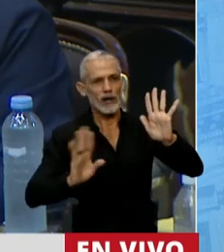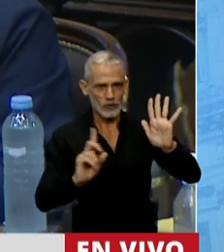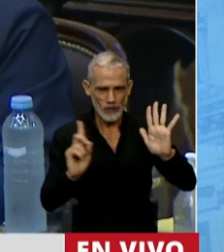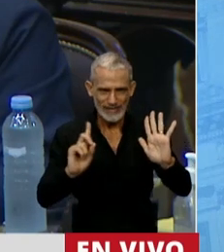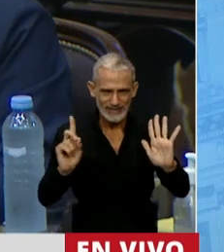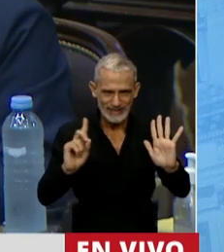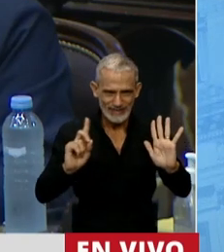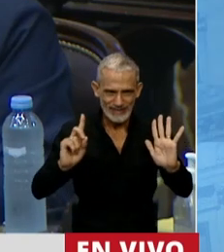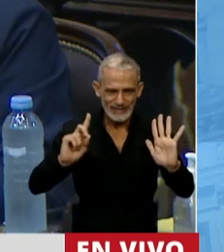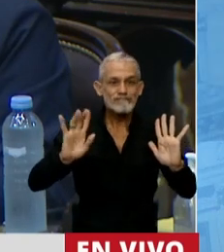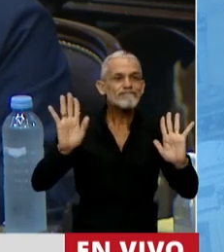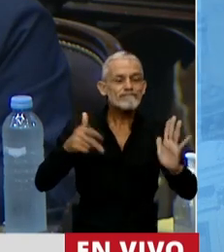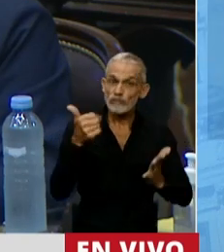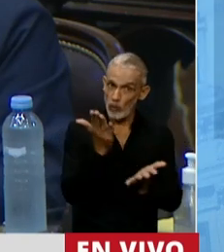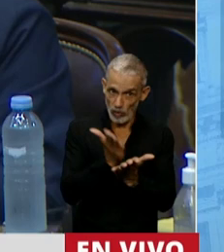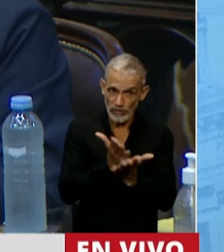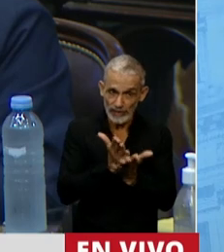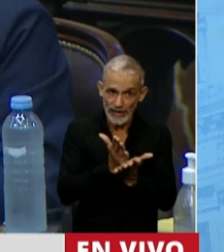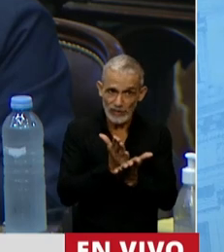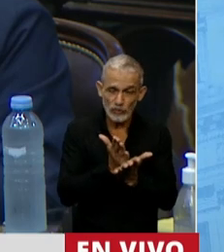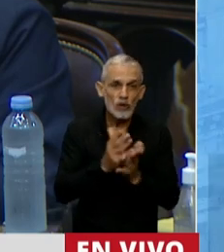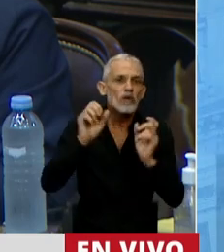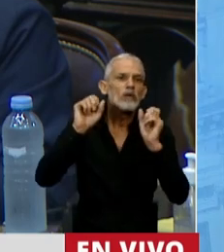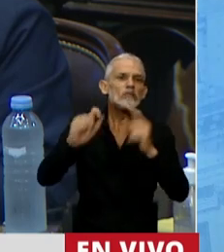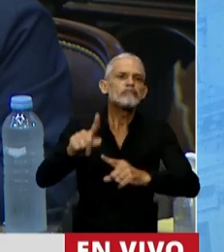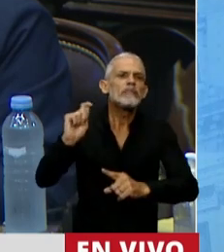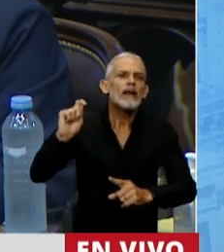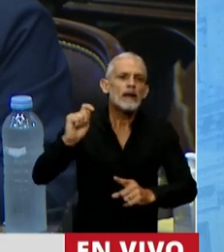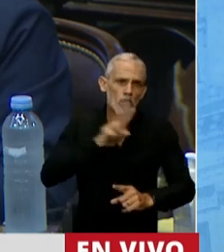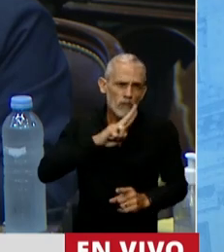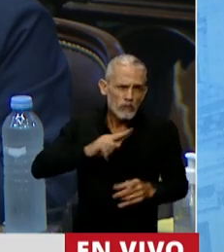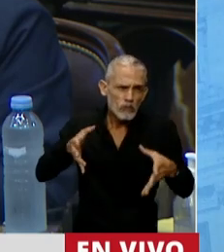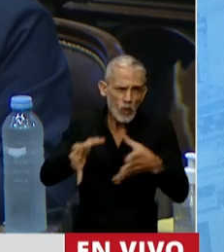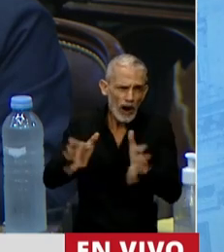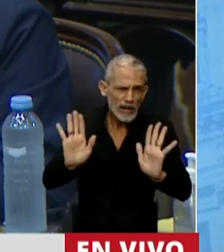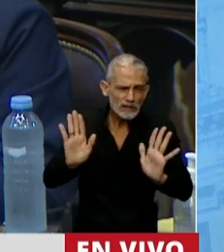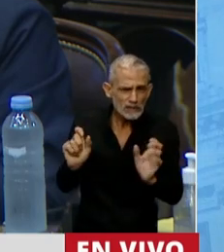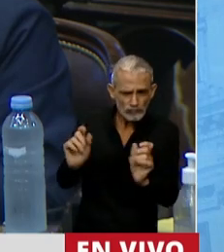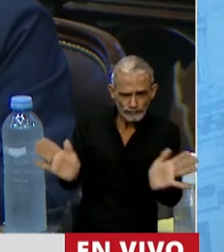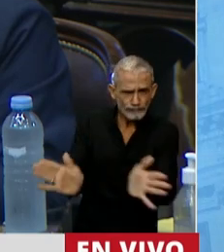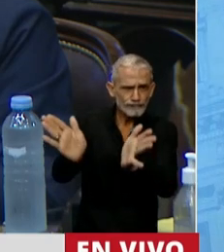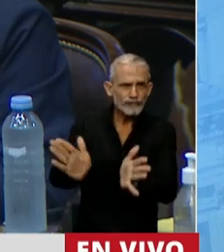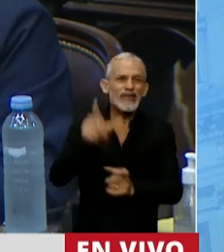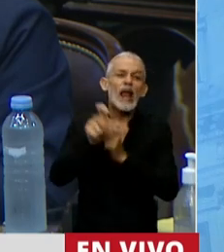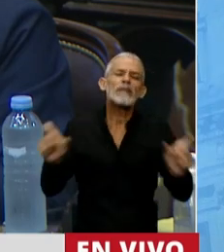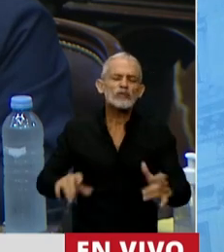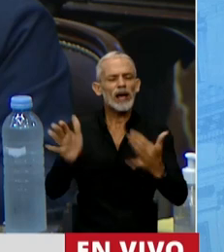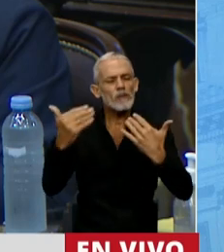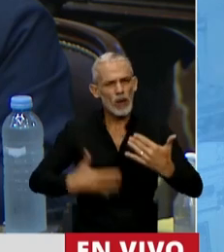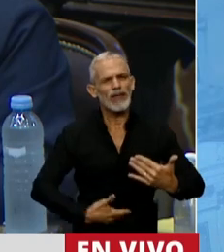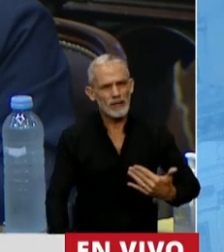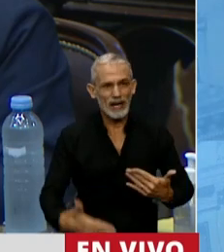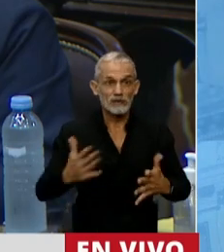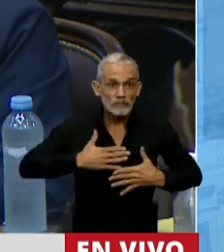claro es que este es un derecho que compete a las mujeres. Es de ellas y de las personas con capacidad de gestar.